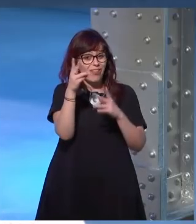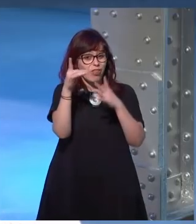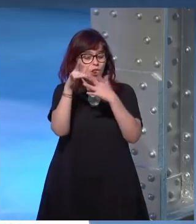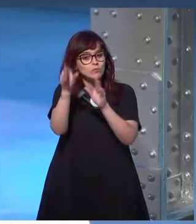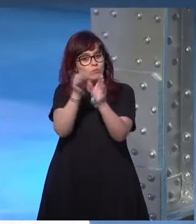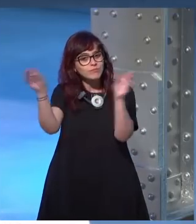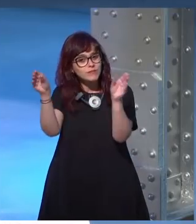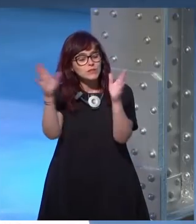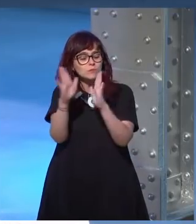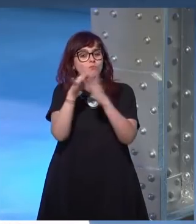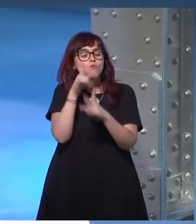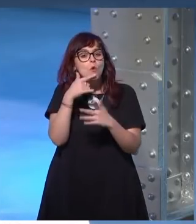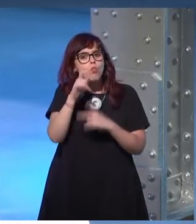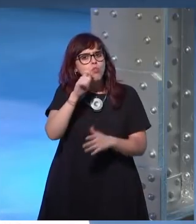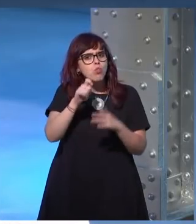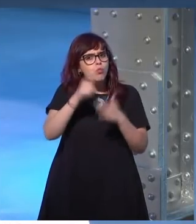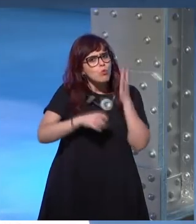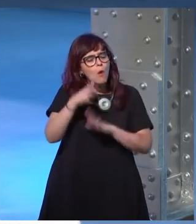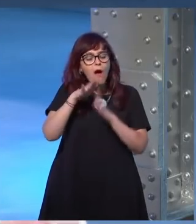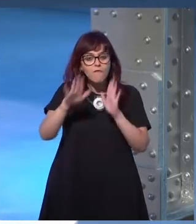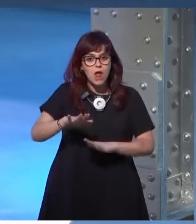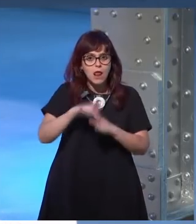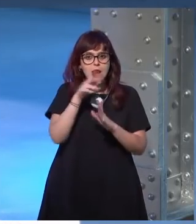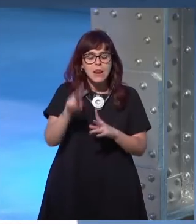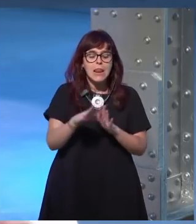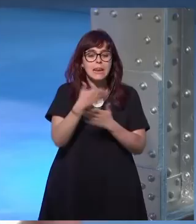la protagonista tenía dos opciones al final del segundo libro